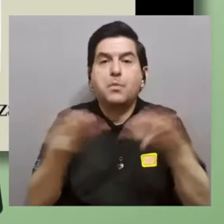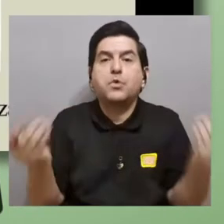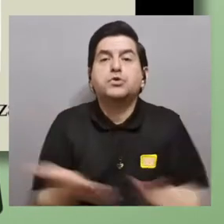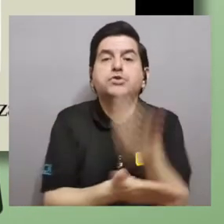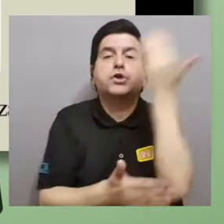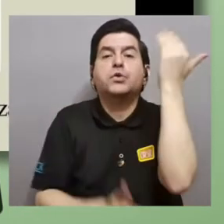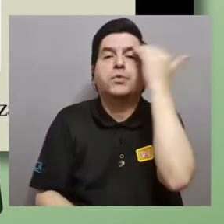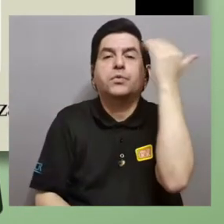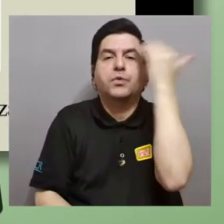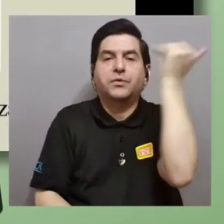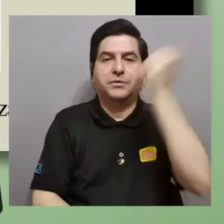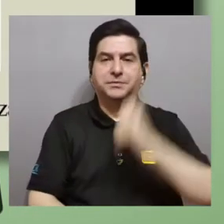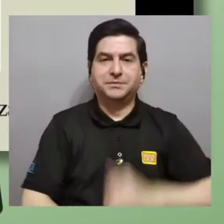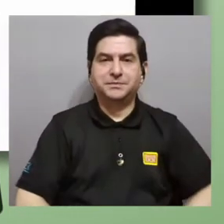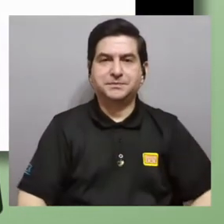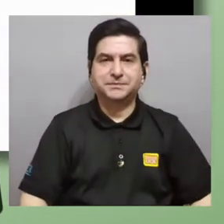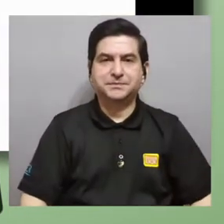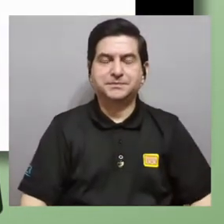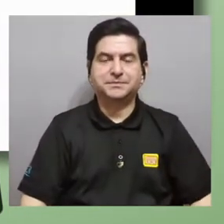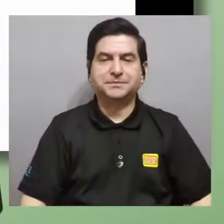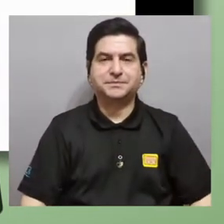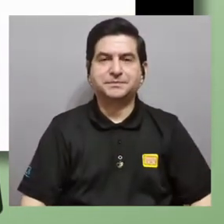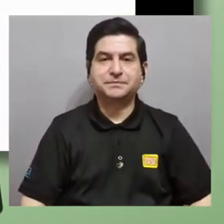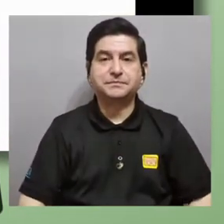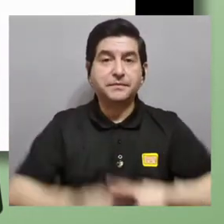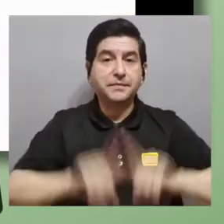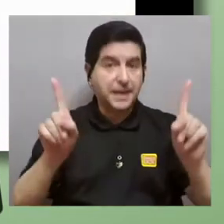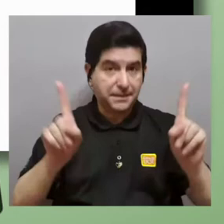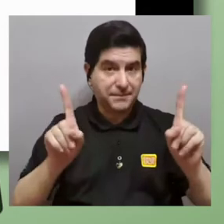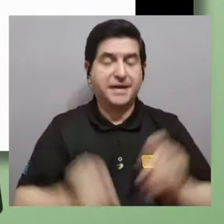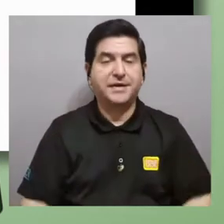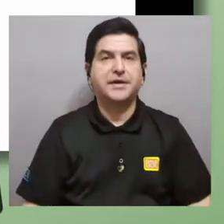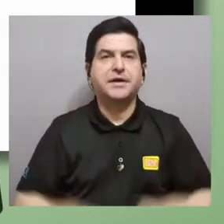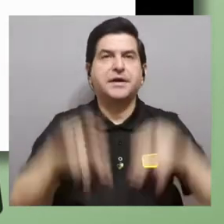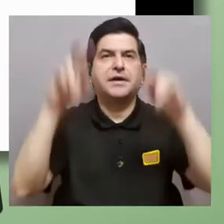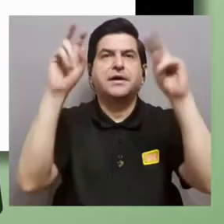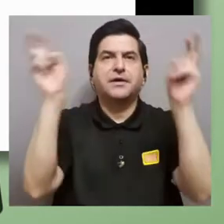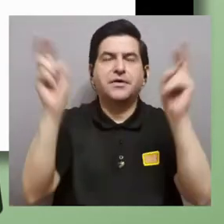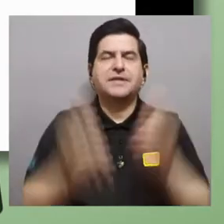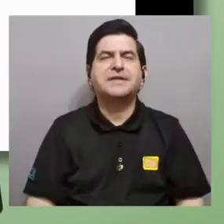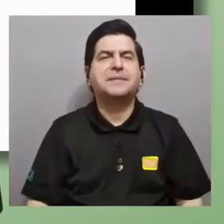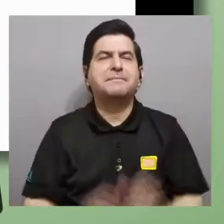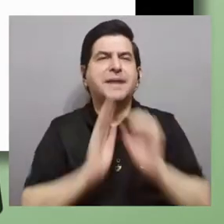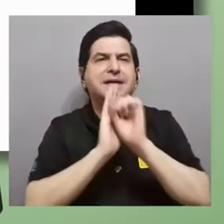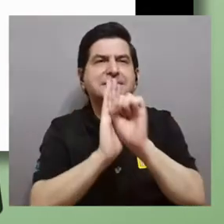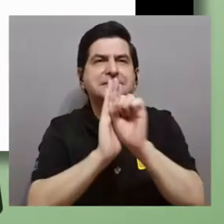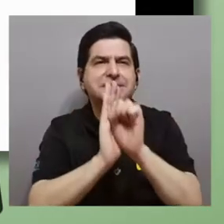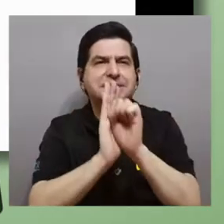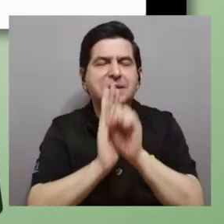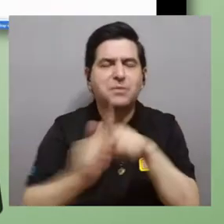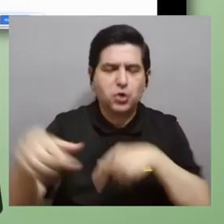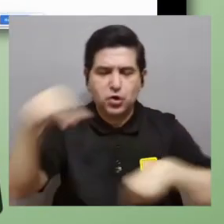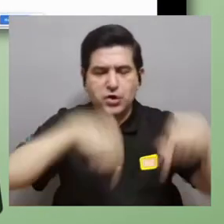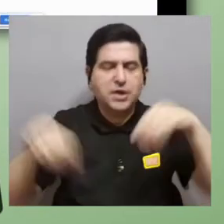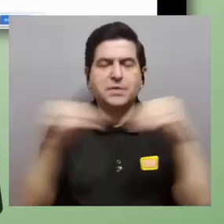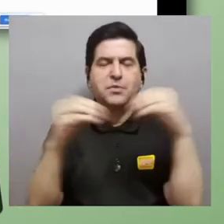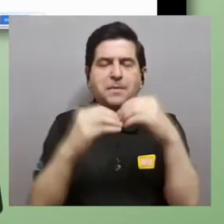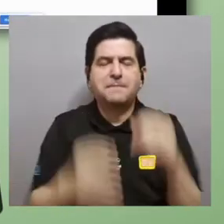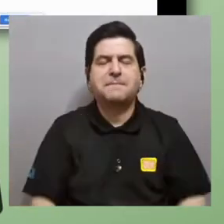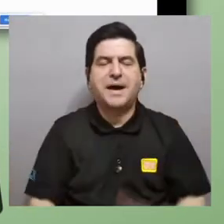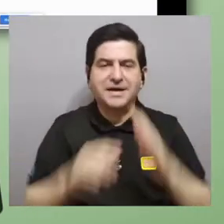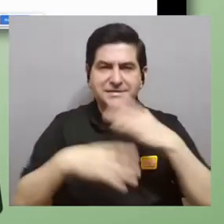producir nuevo conocimiento pero ahora bien el tema del simbolismo en química es lo que nos va a ocupar más